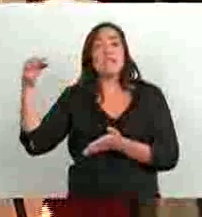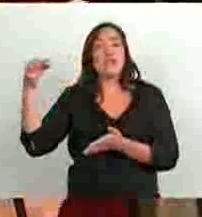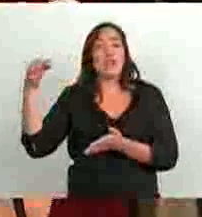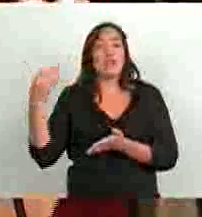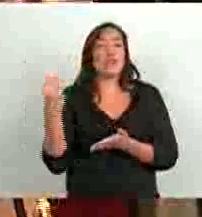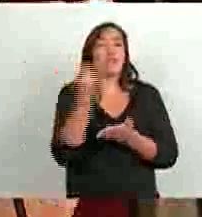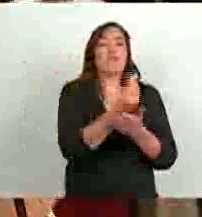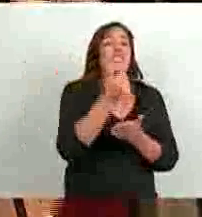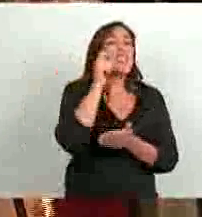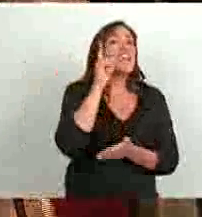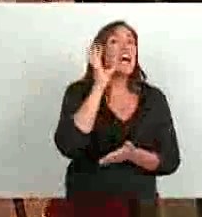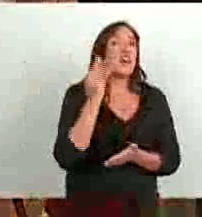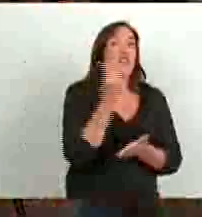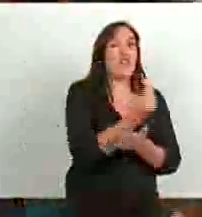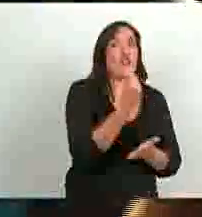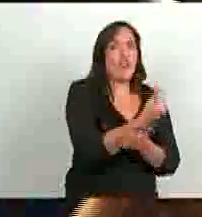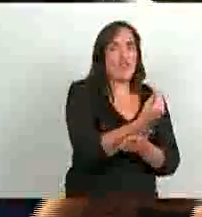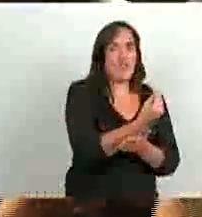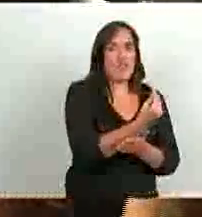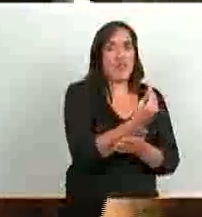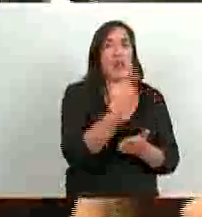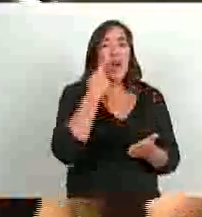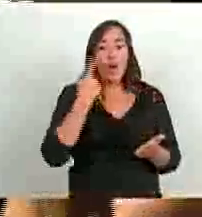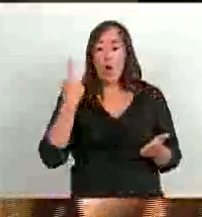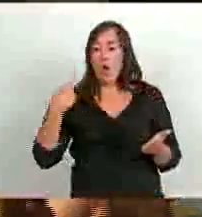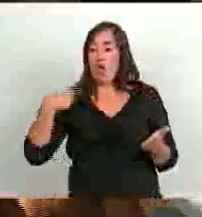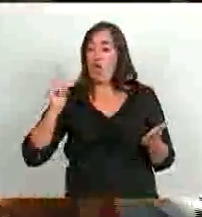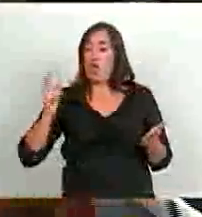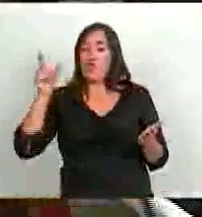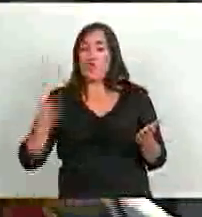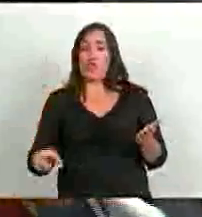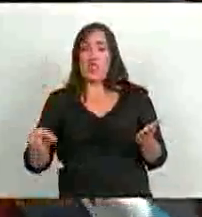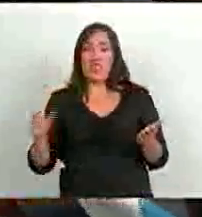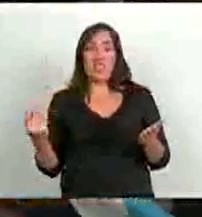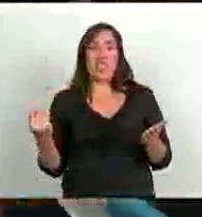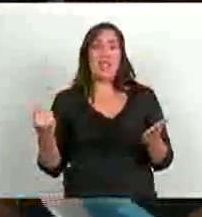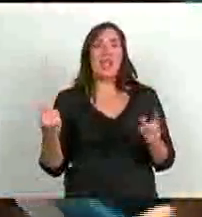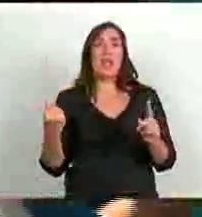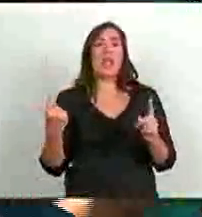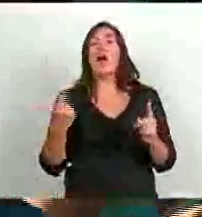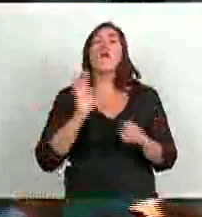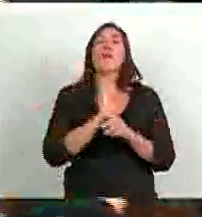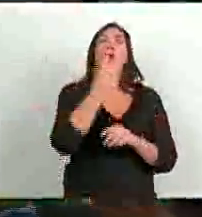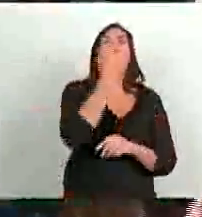con los cuales la proporción por docente de cargo es 1